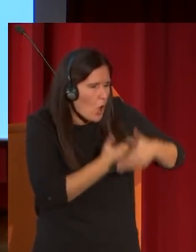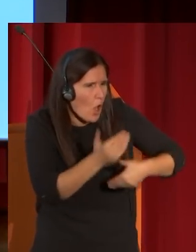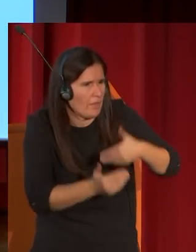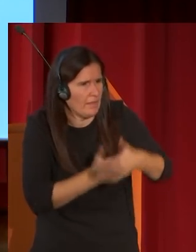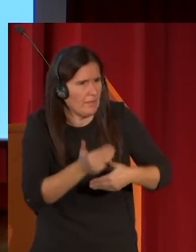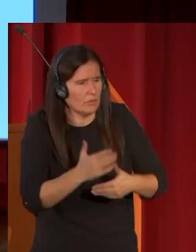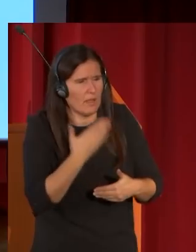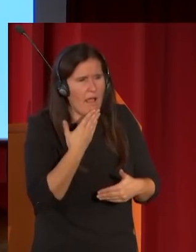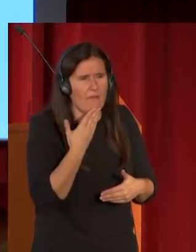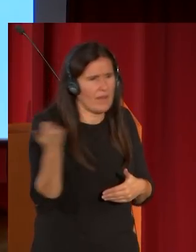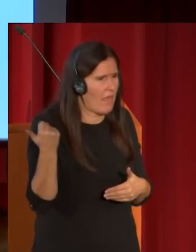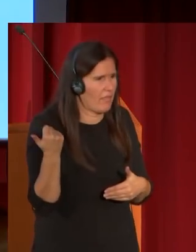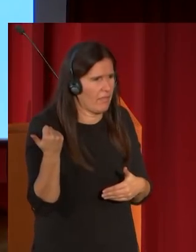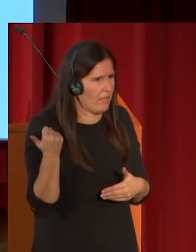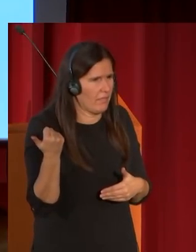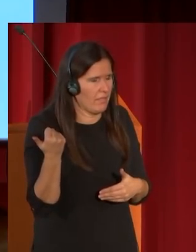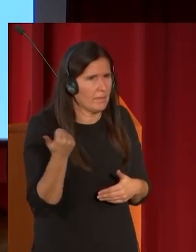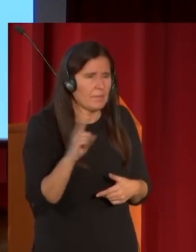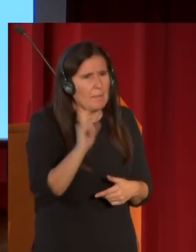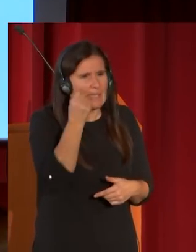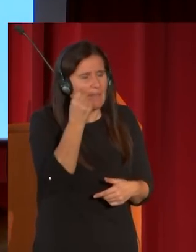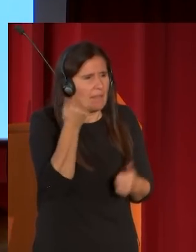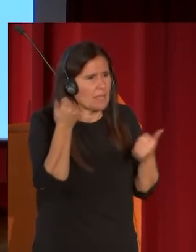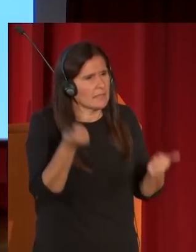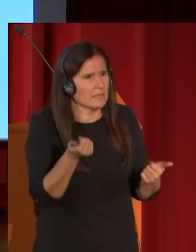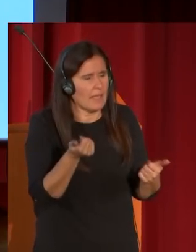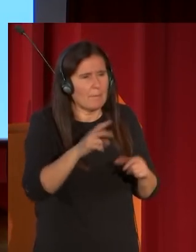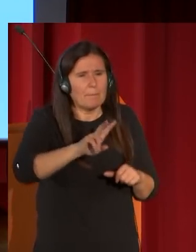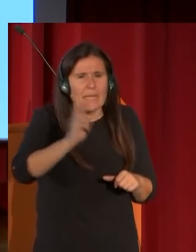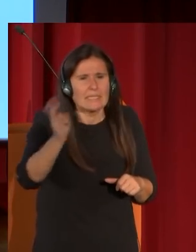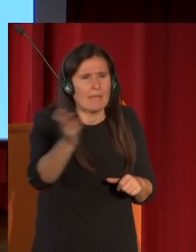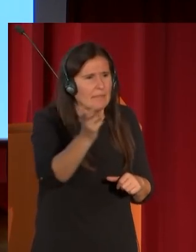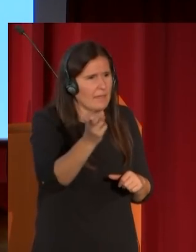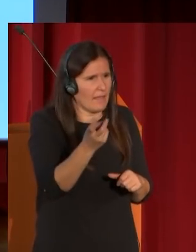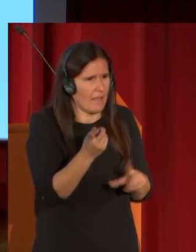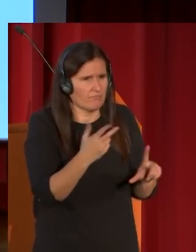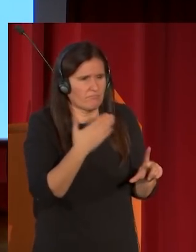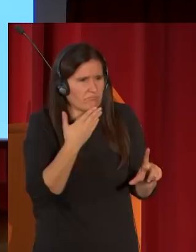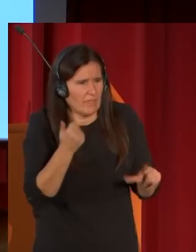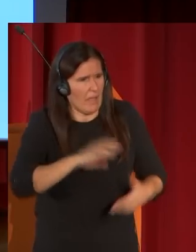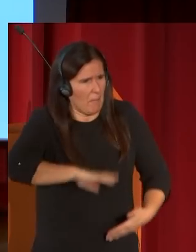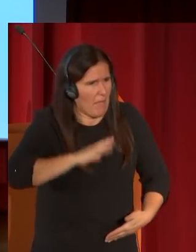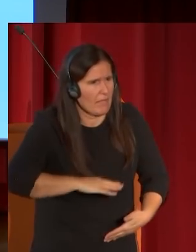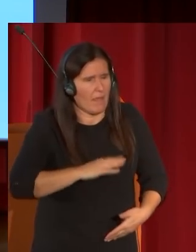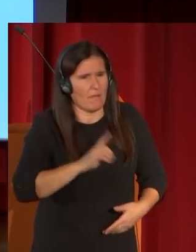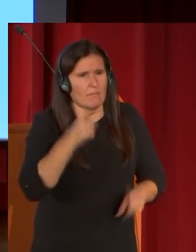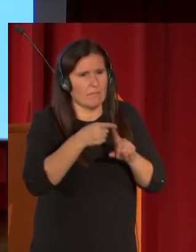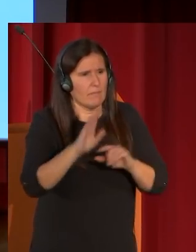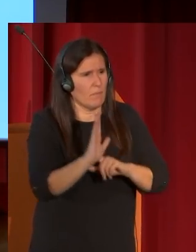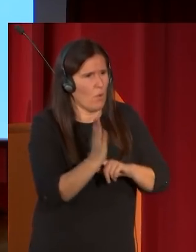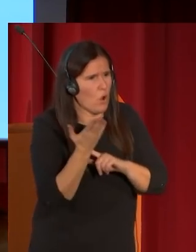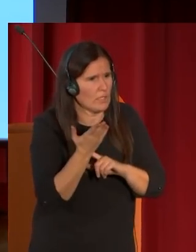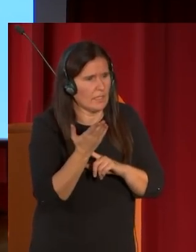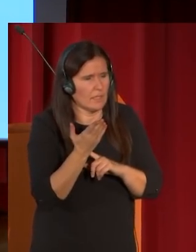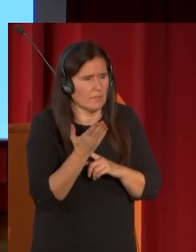habilidad de la no habilidad sino la versatilidad la habilidad que tiene para mostrar esa